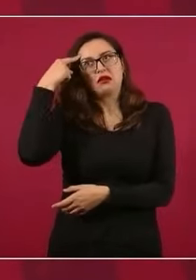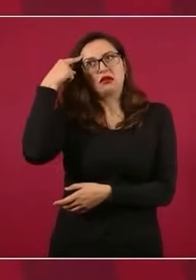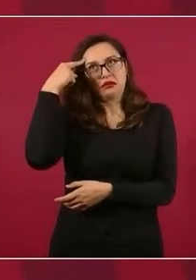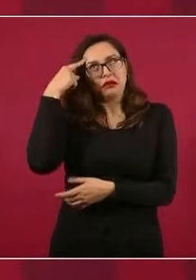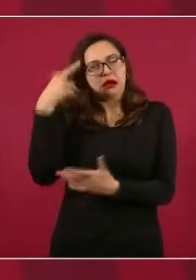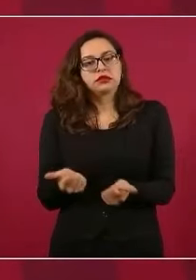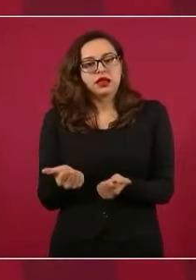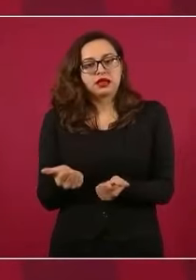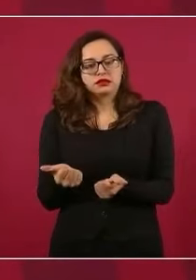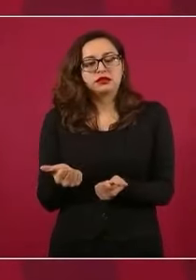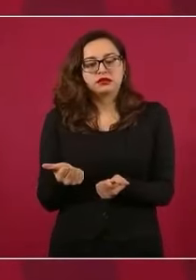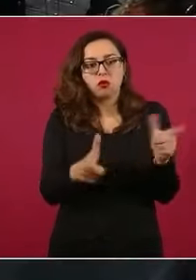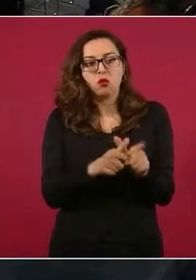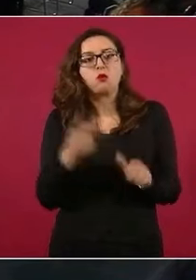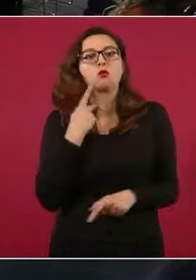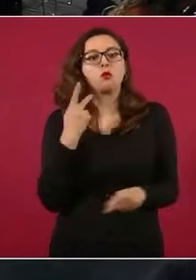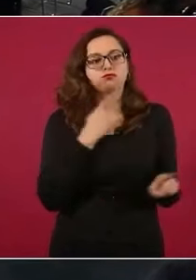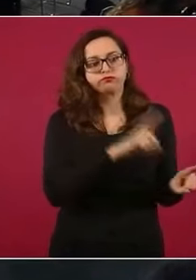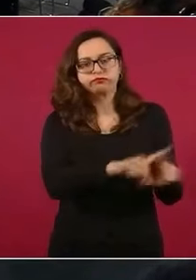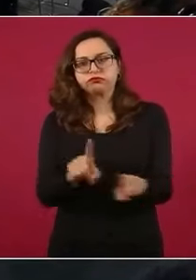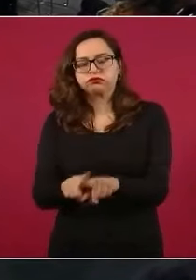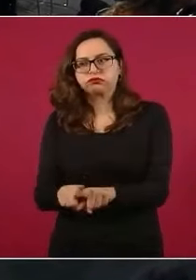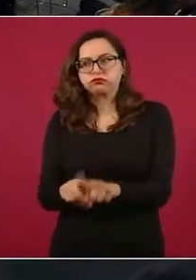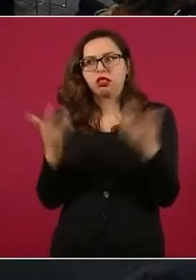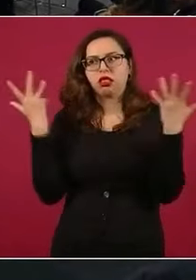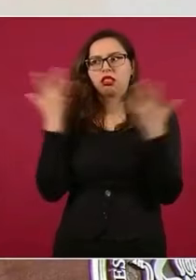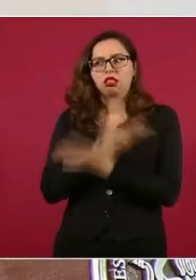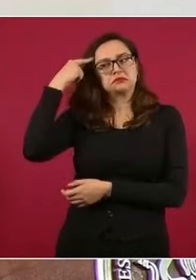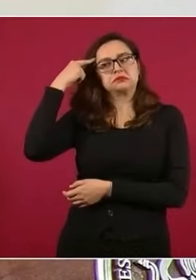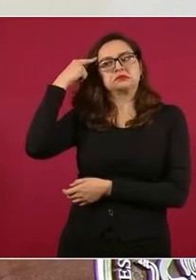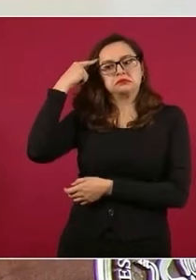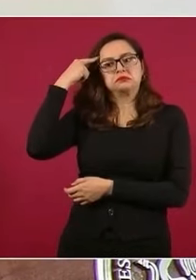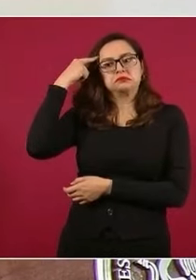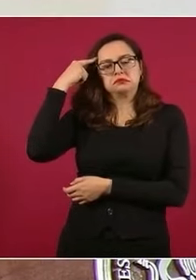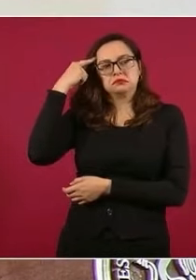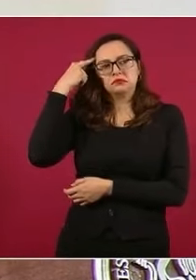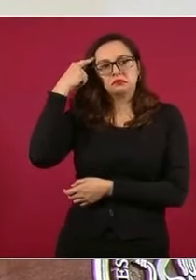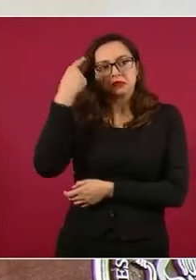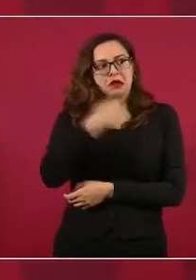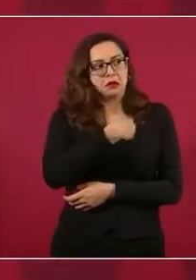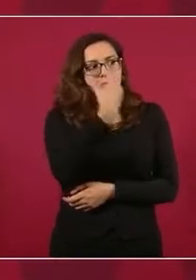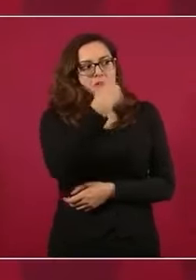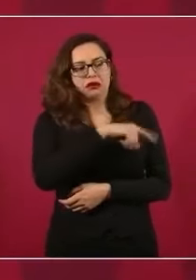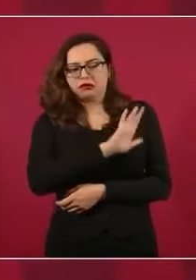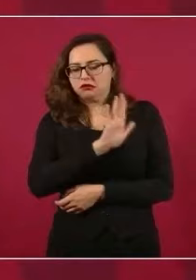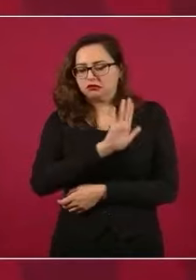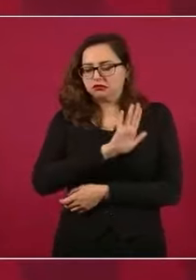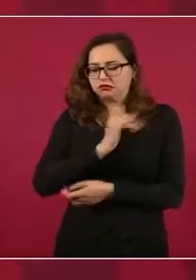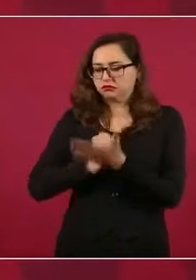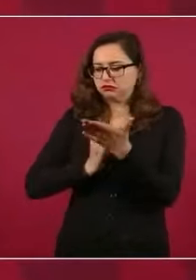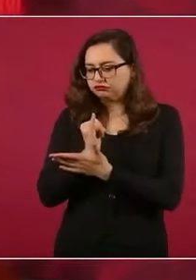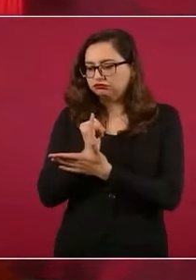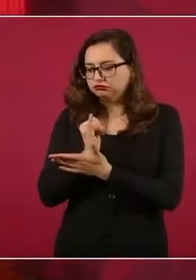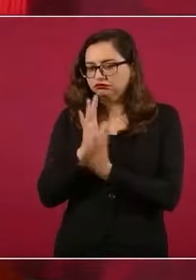en los partidos, que están actuando con criterio y con autonomía. Si lo que me llama la atención es el